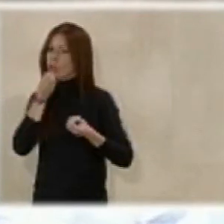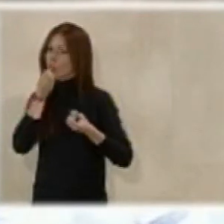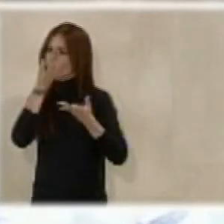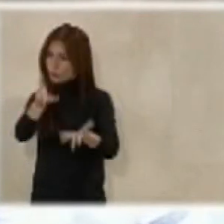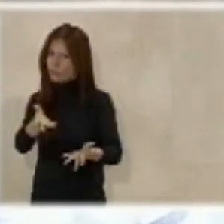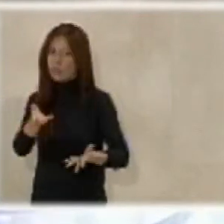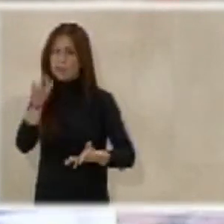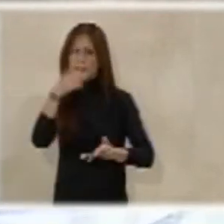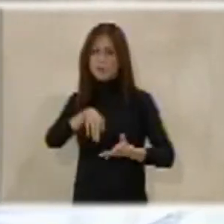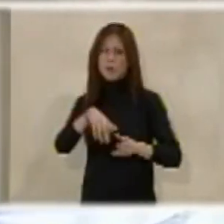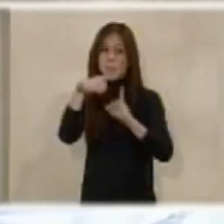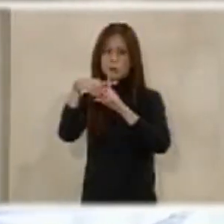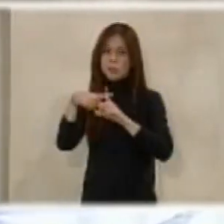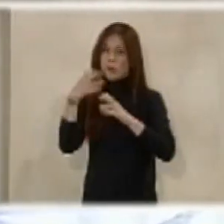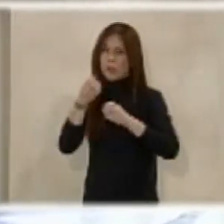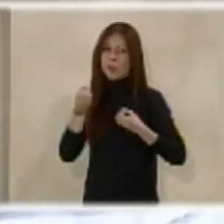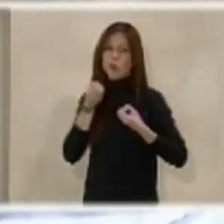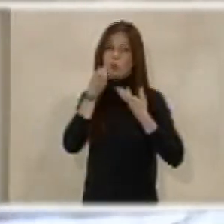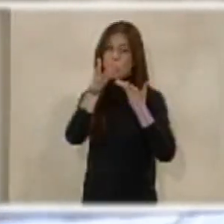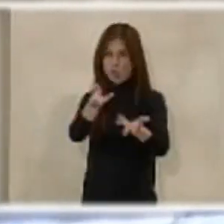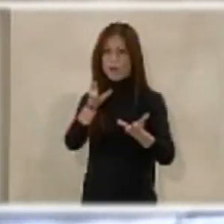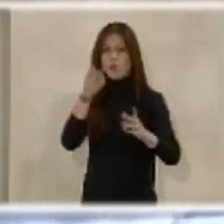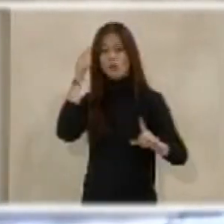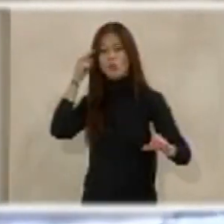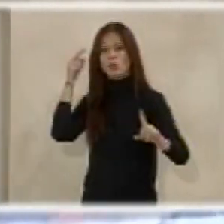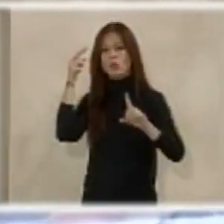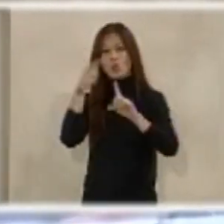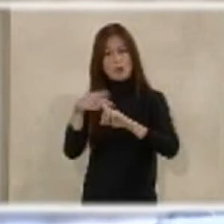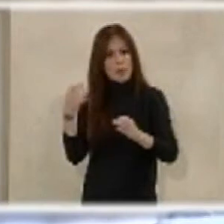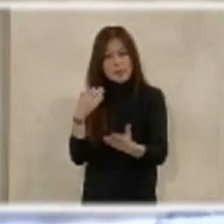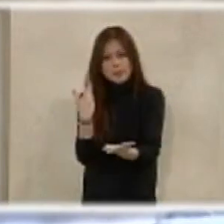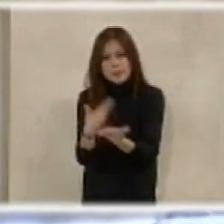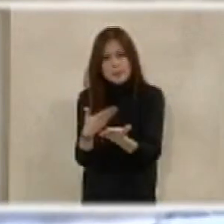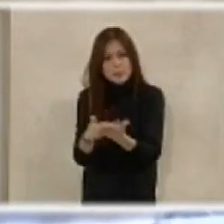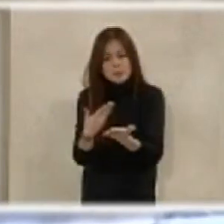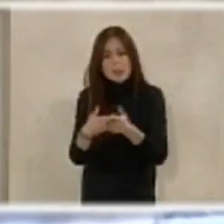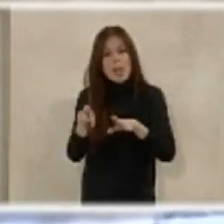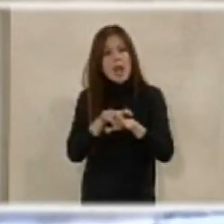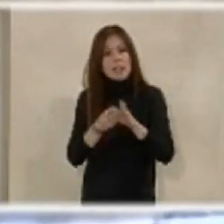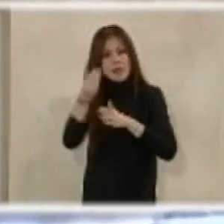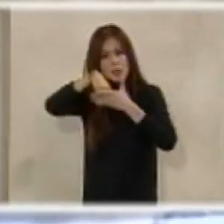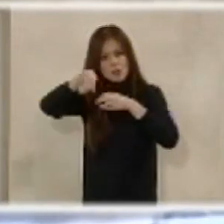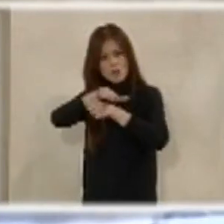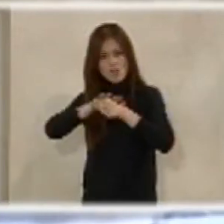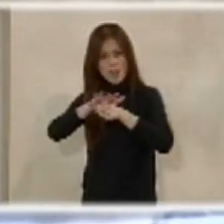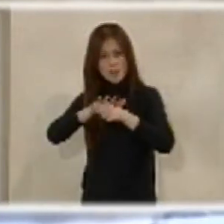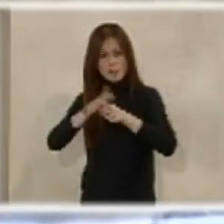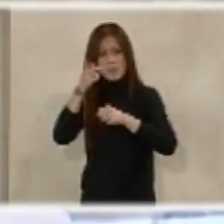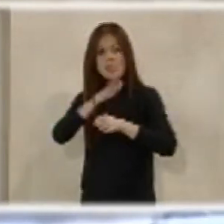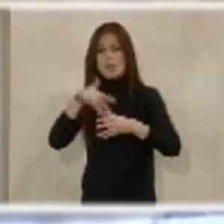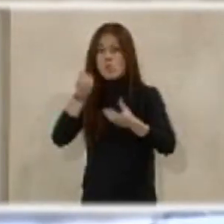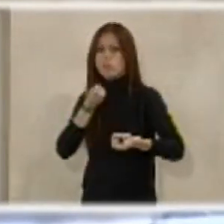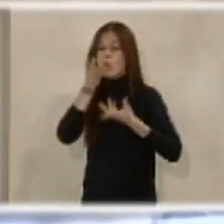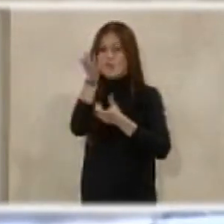sus bondades, pues a hacer evidentes sus cualidades dentro de este barrio. Quiero decirle algunas